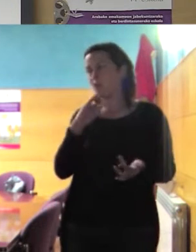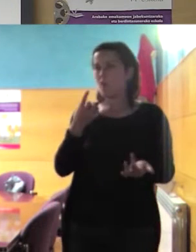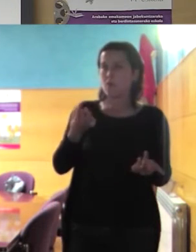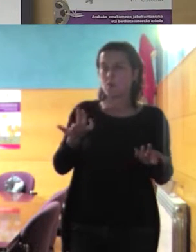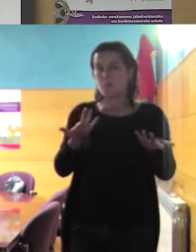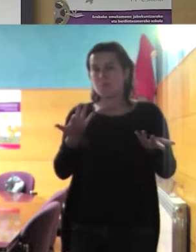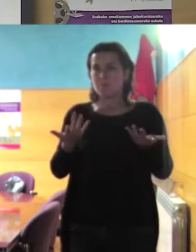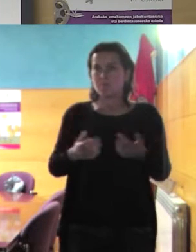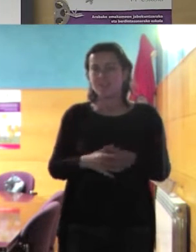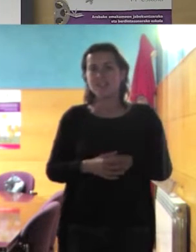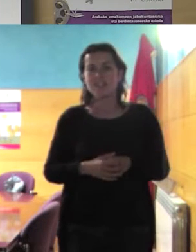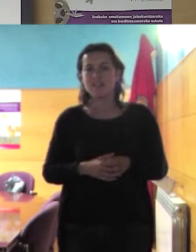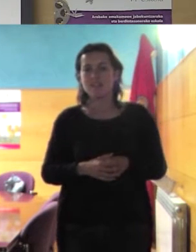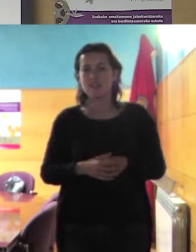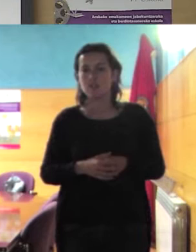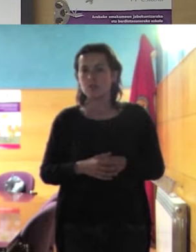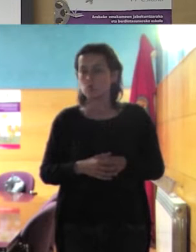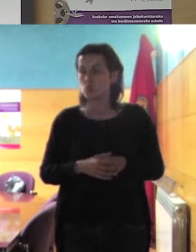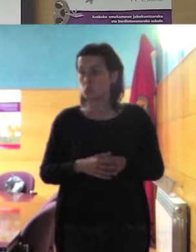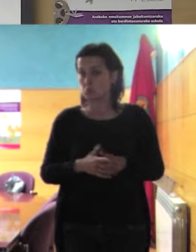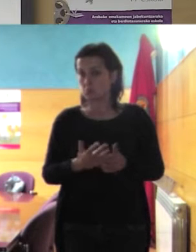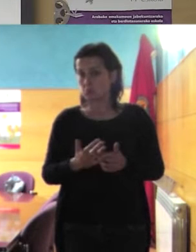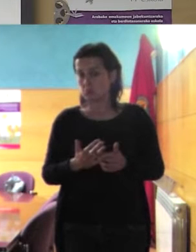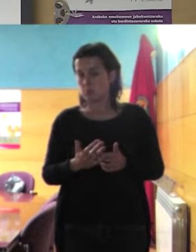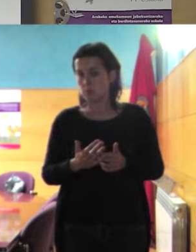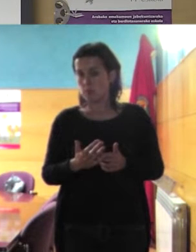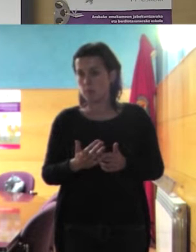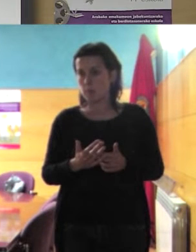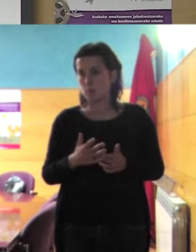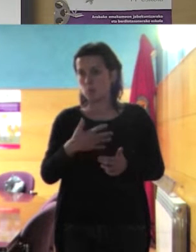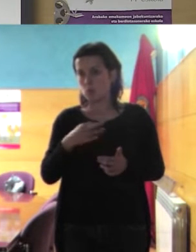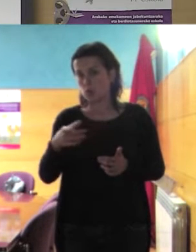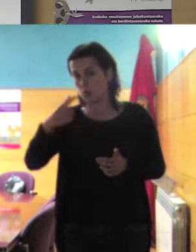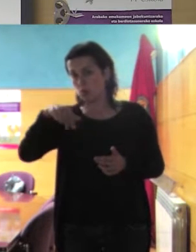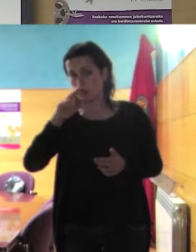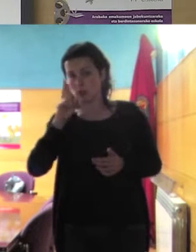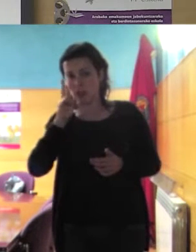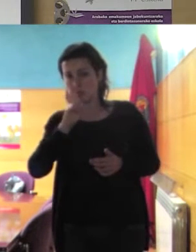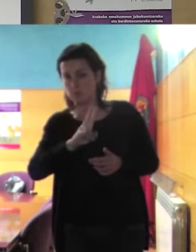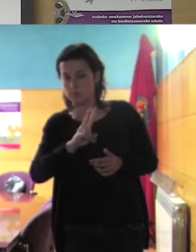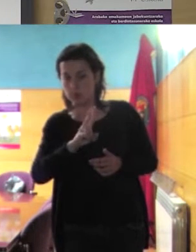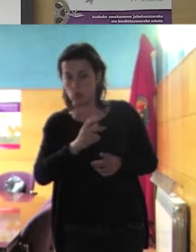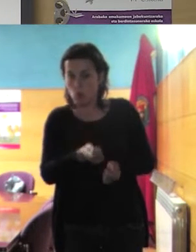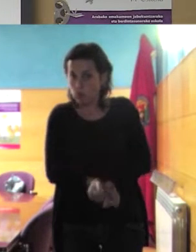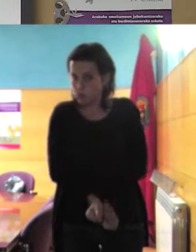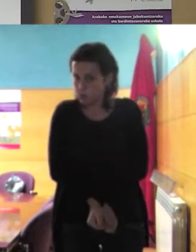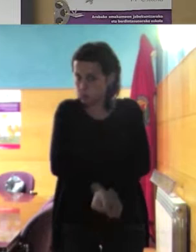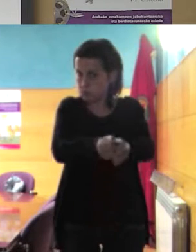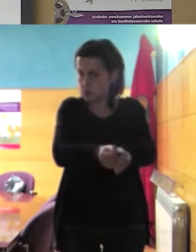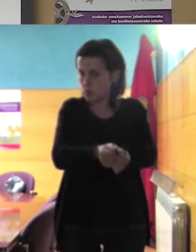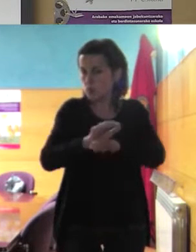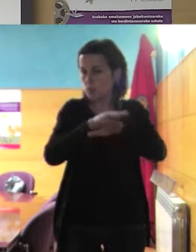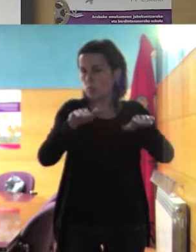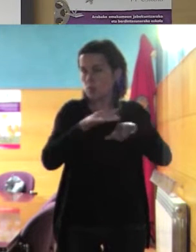pero sabes qué pasa tú has visto alguna vez bueno seguramente habréis visto jugar a voleibol pues hubo unos